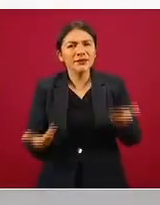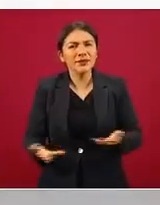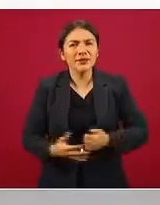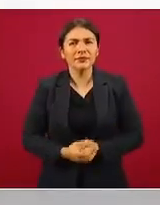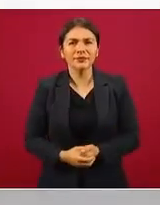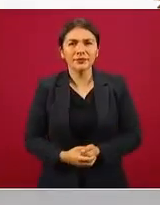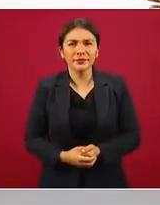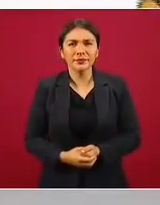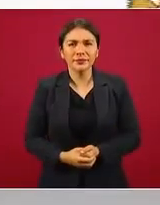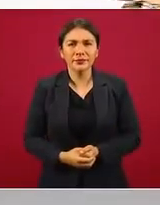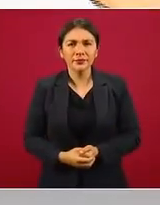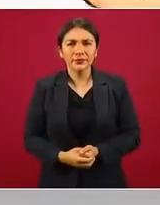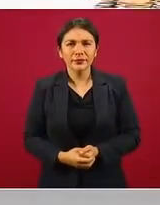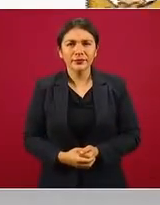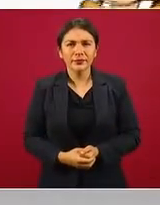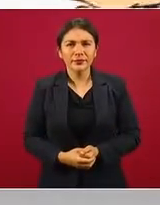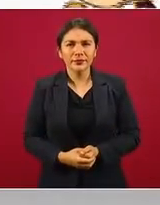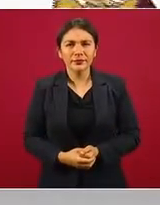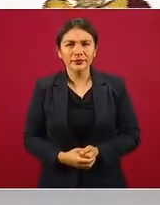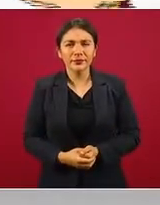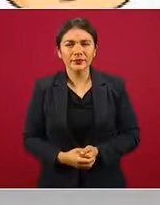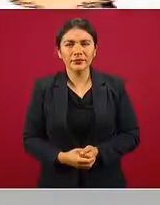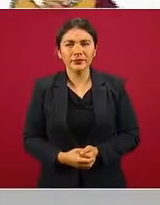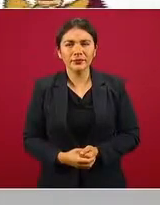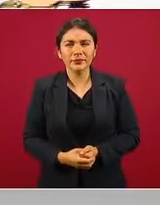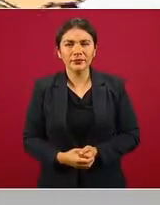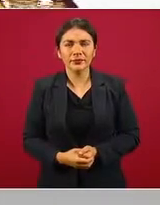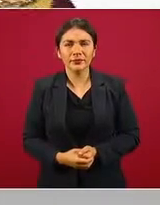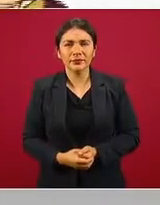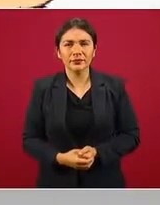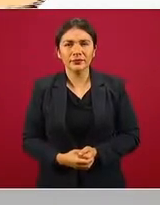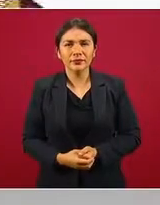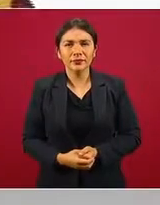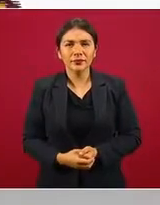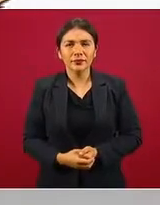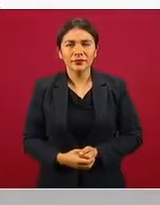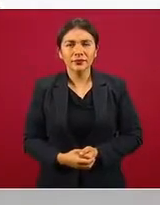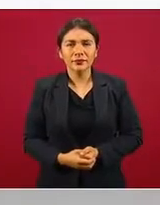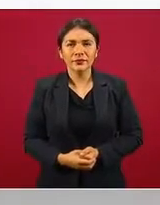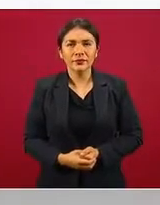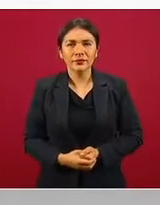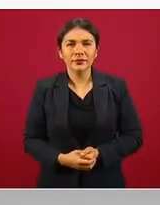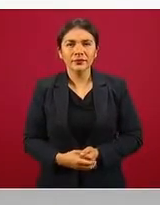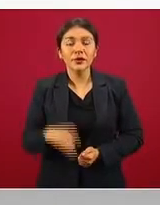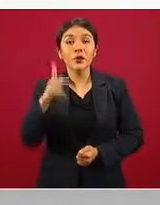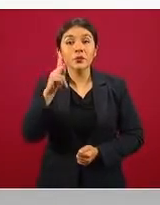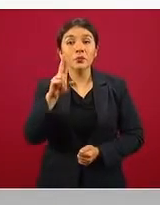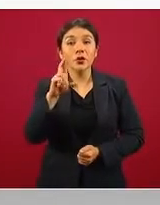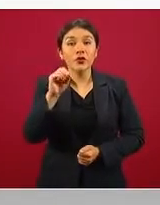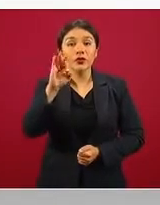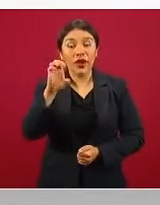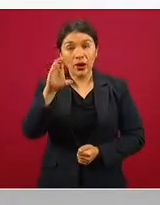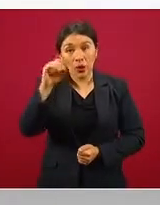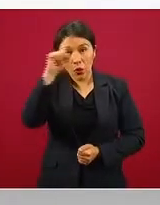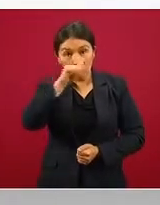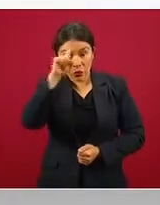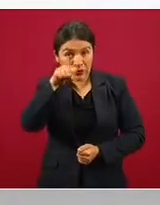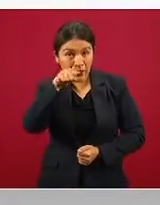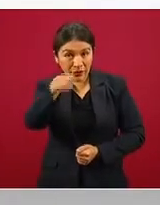Para empoderarte como consumidor, el profeco será tu aliado y tu asesor.